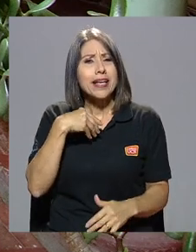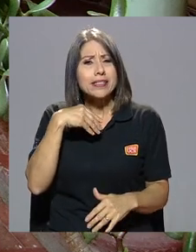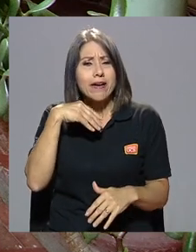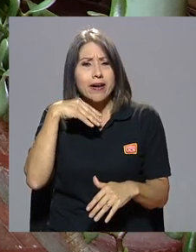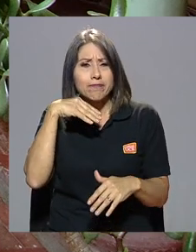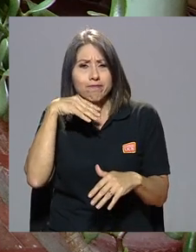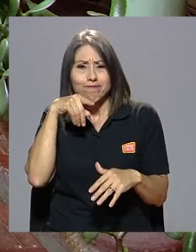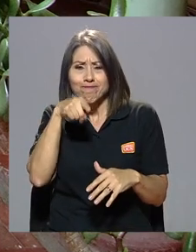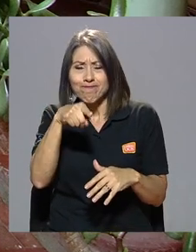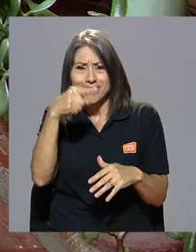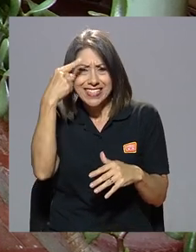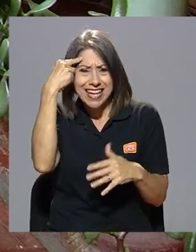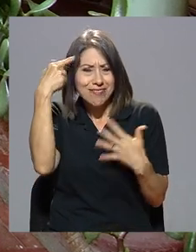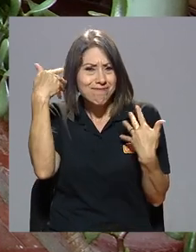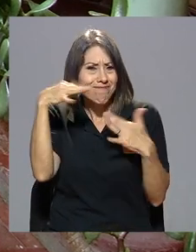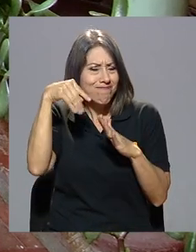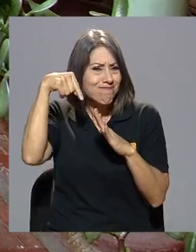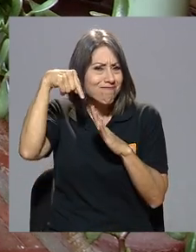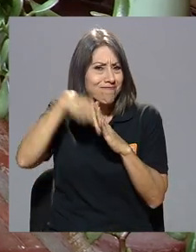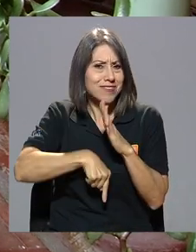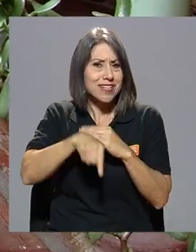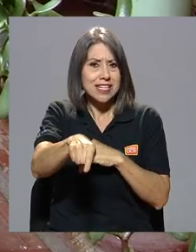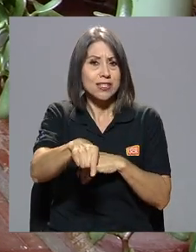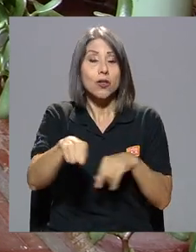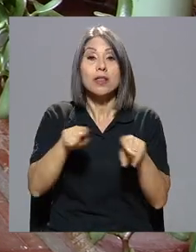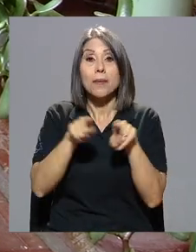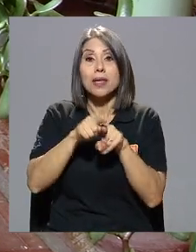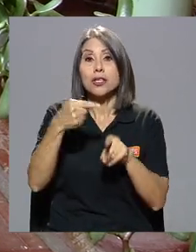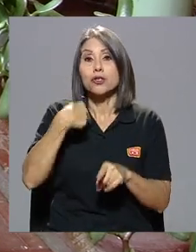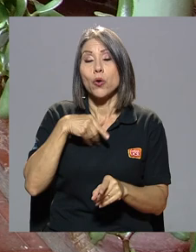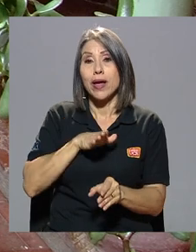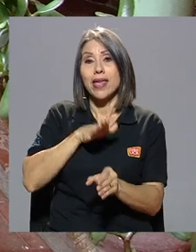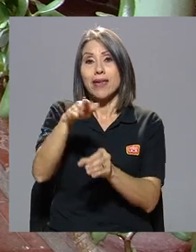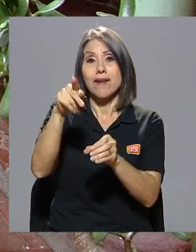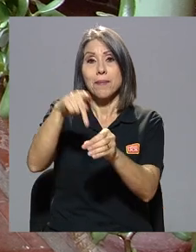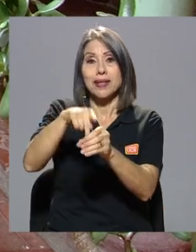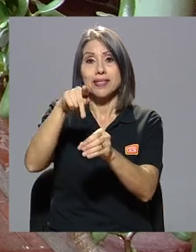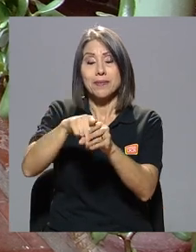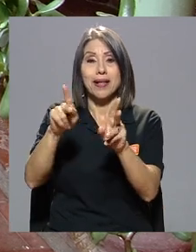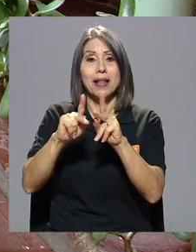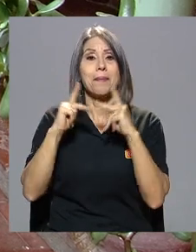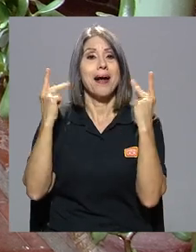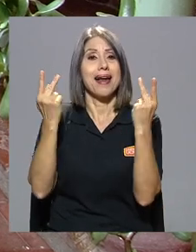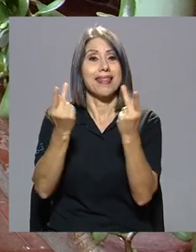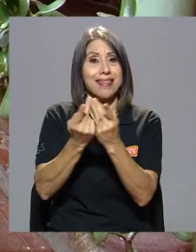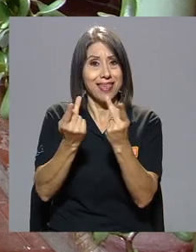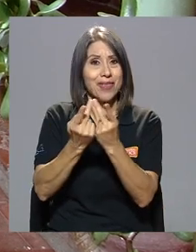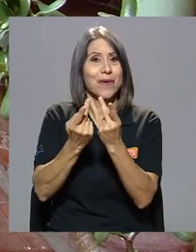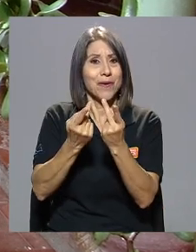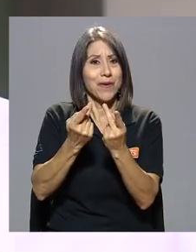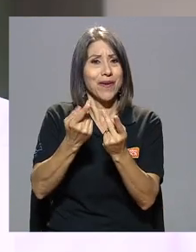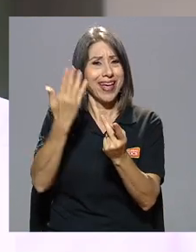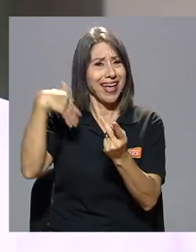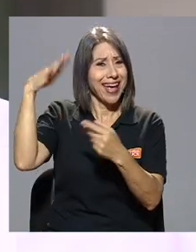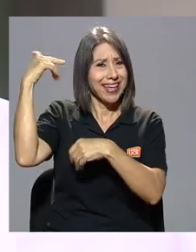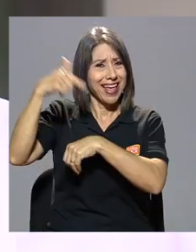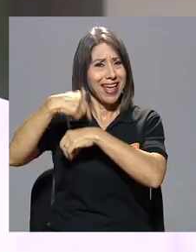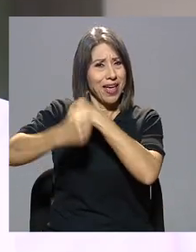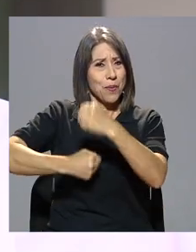inmerso en eso. Además, iba y participaba en las actividades que hacía el partido en esa época.